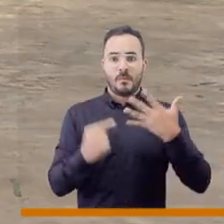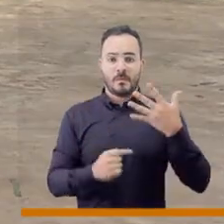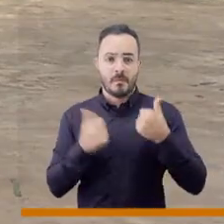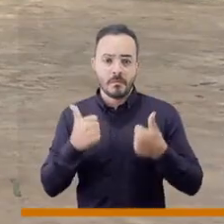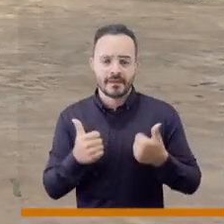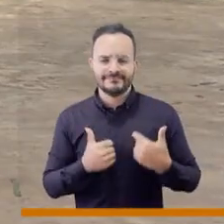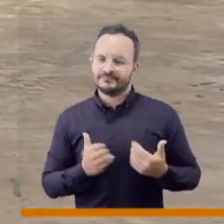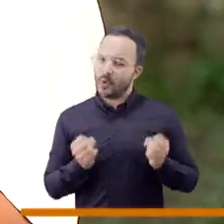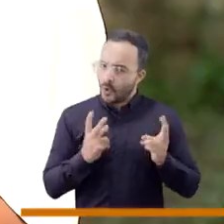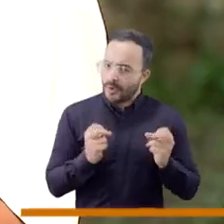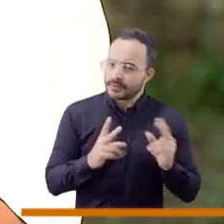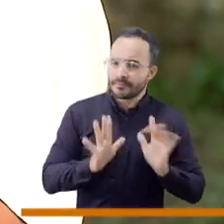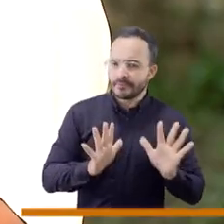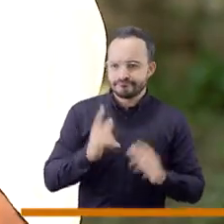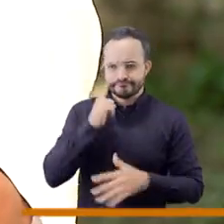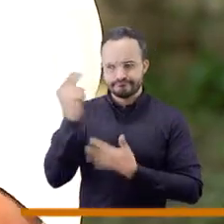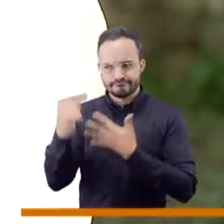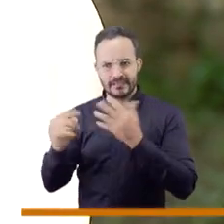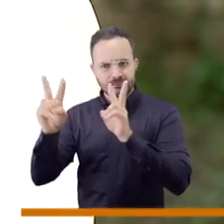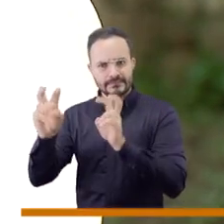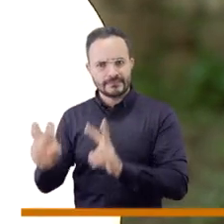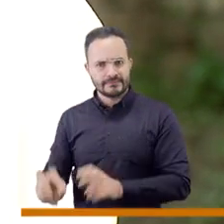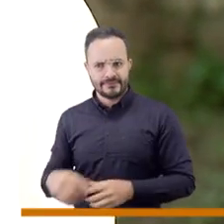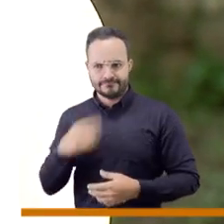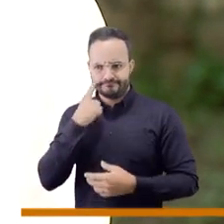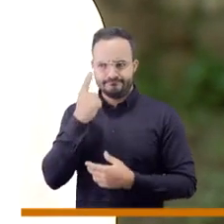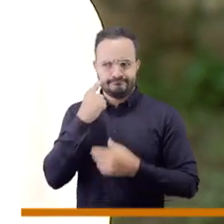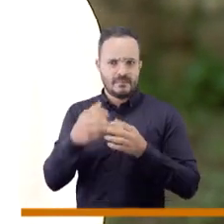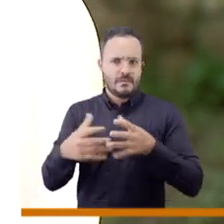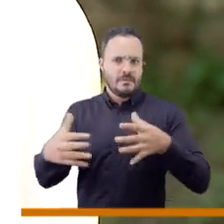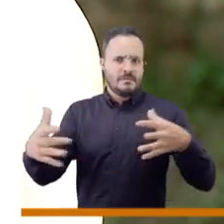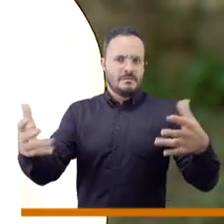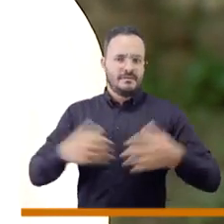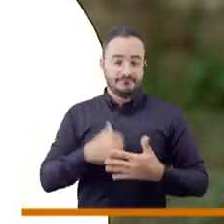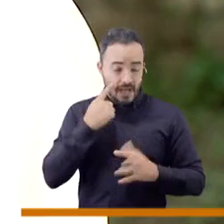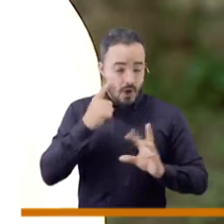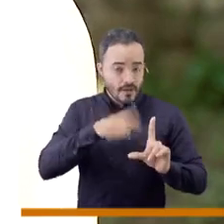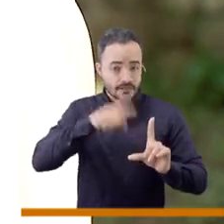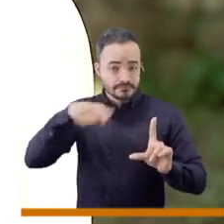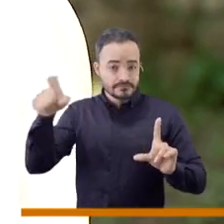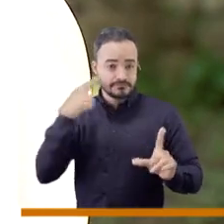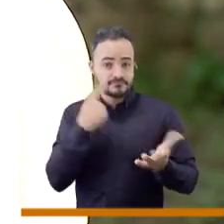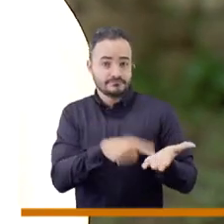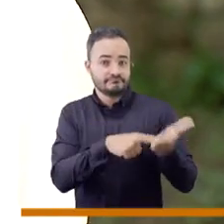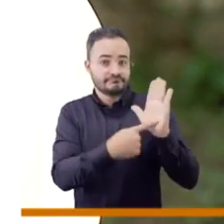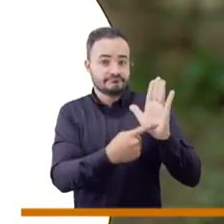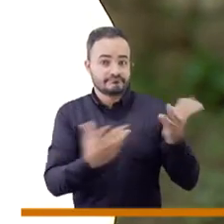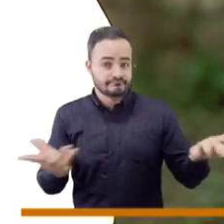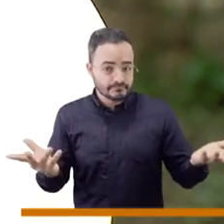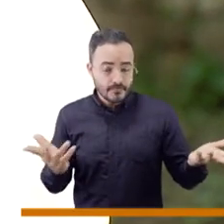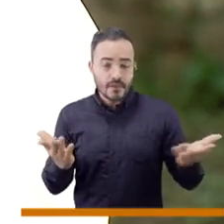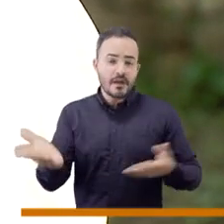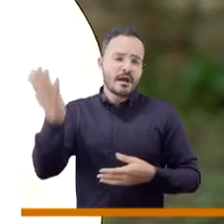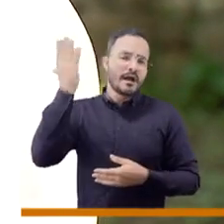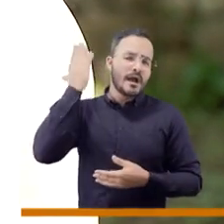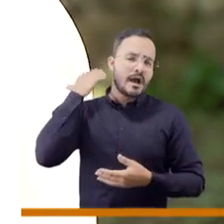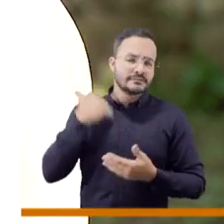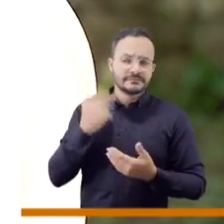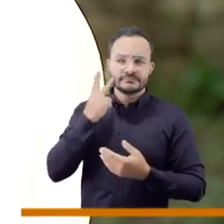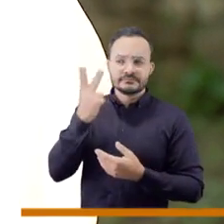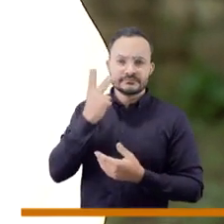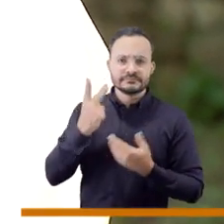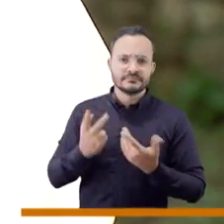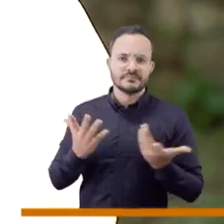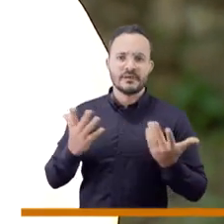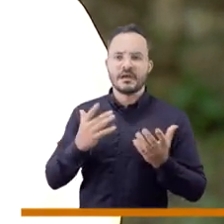que está en la esquina de, yo no sé, de América. Pero hay que mirar por todos estos lados y cómo crece. Mire las estadísticas que usted dio